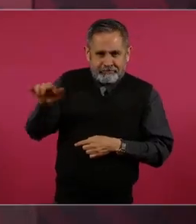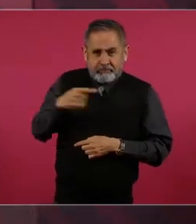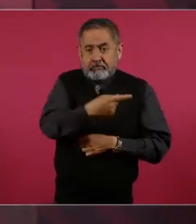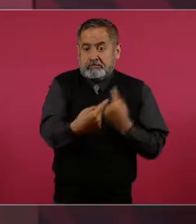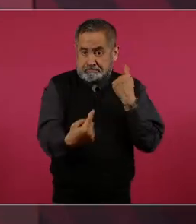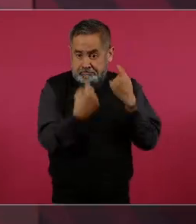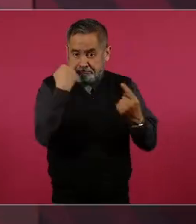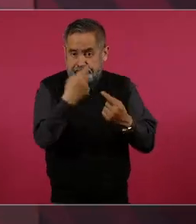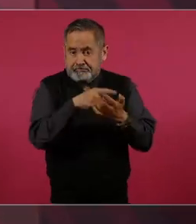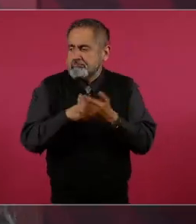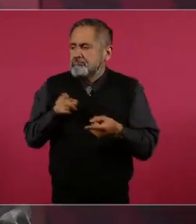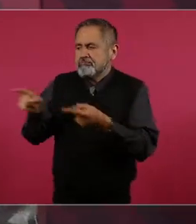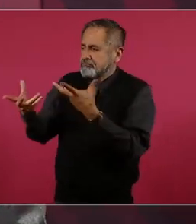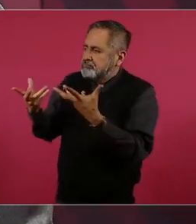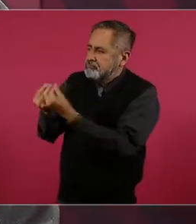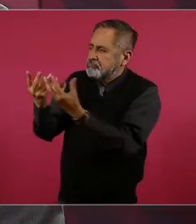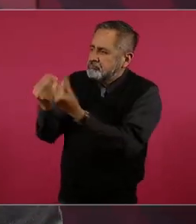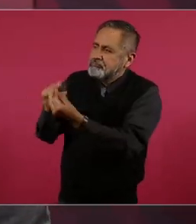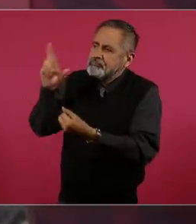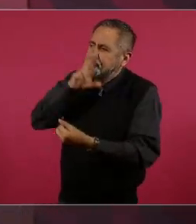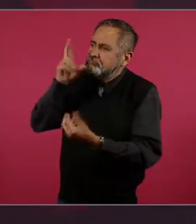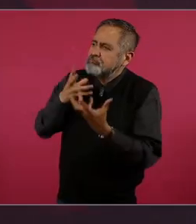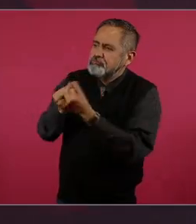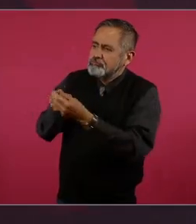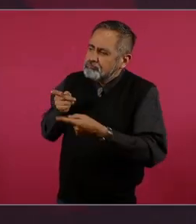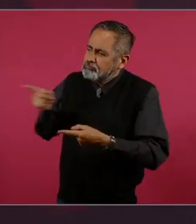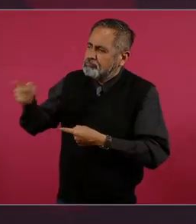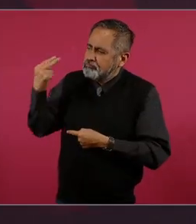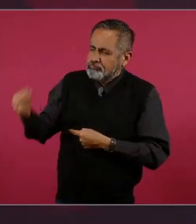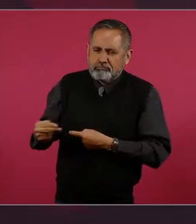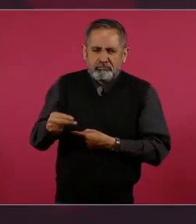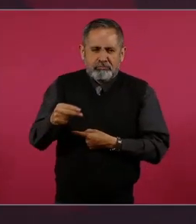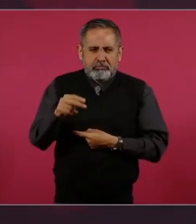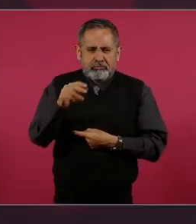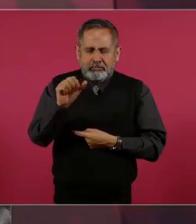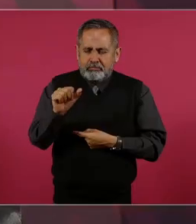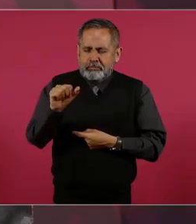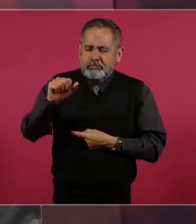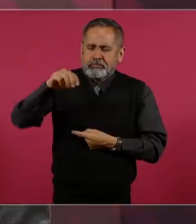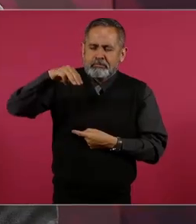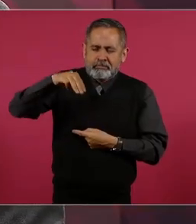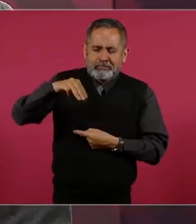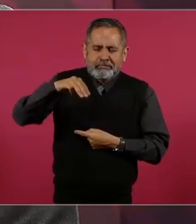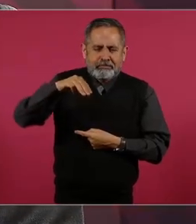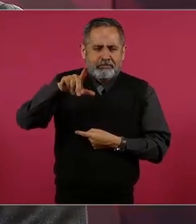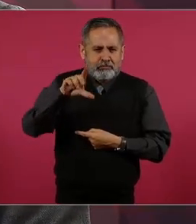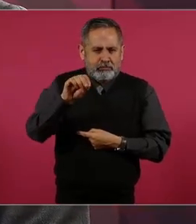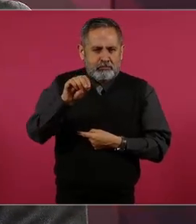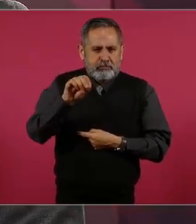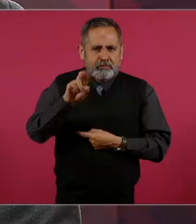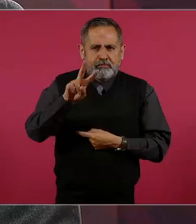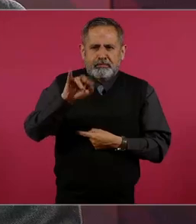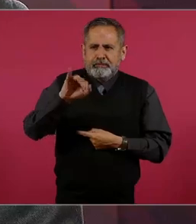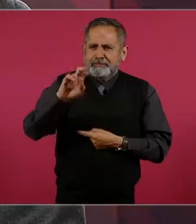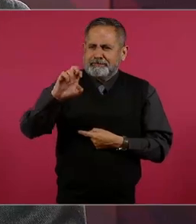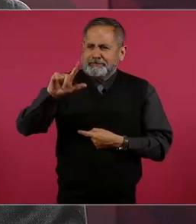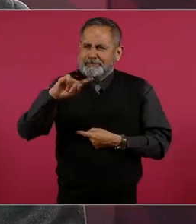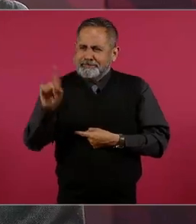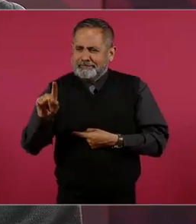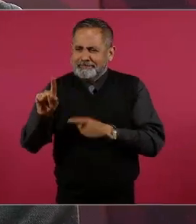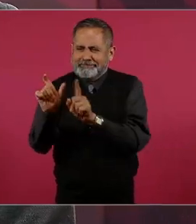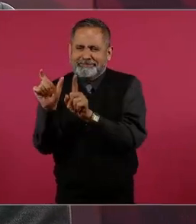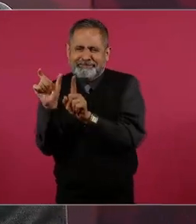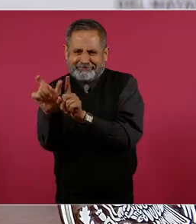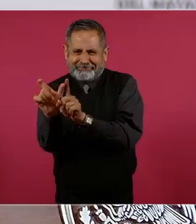lo sostuvo él, que ya me llamo Andrés Manuelovich y ahora soy Andrés Manuel